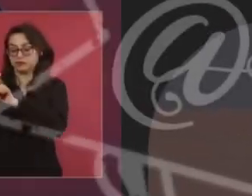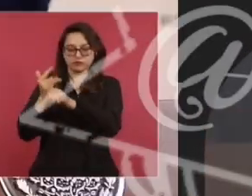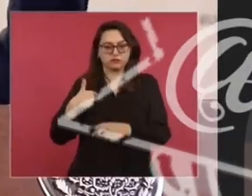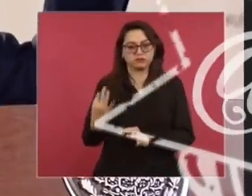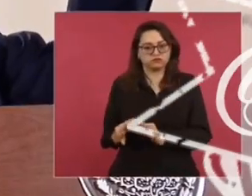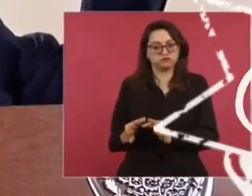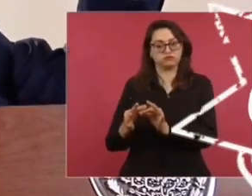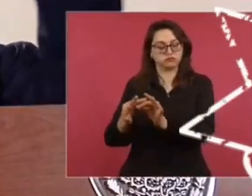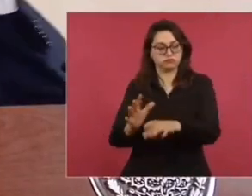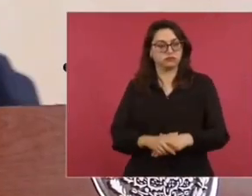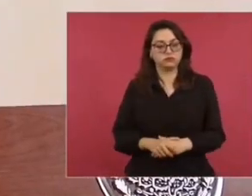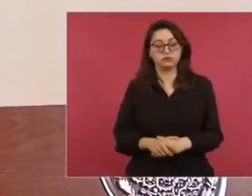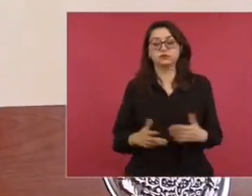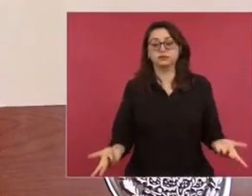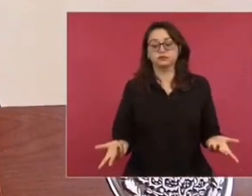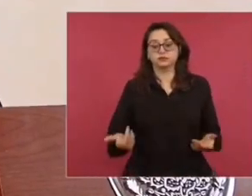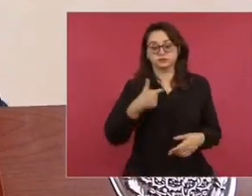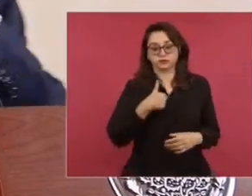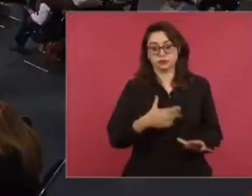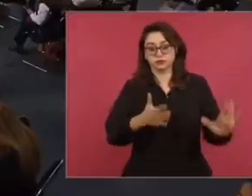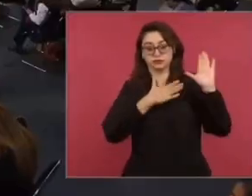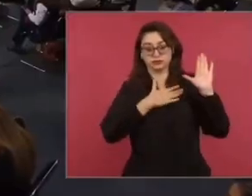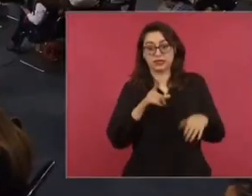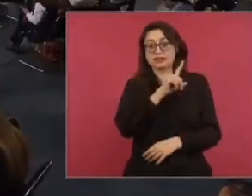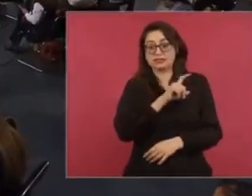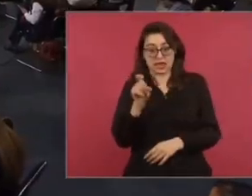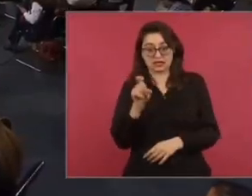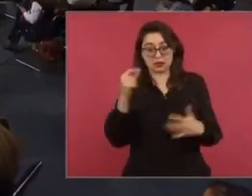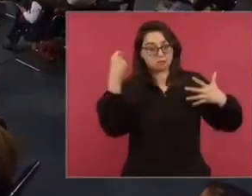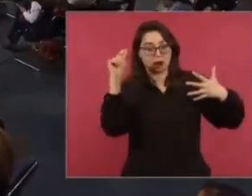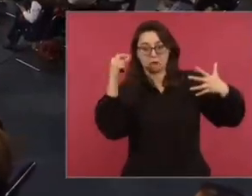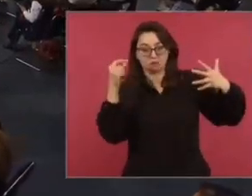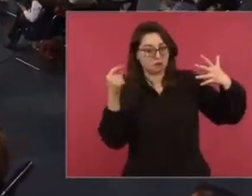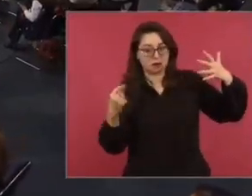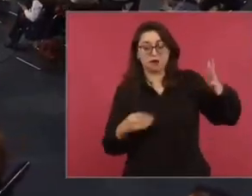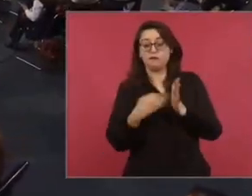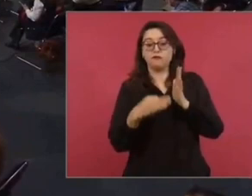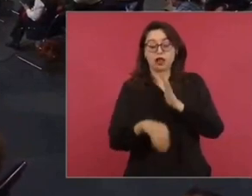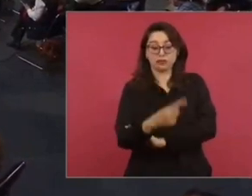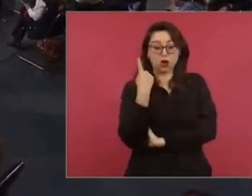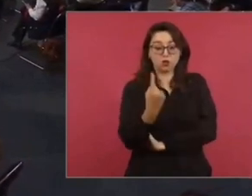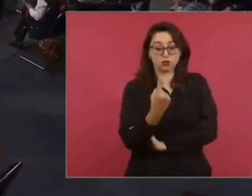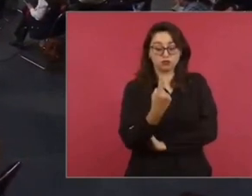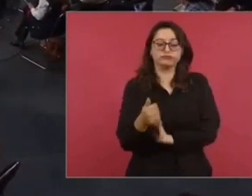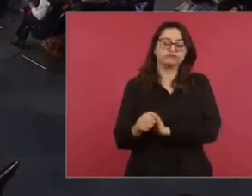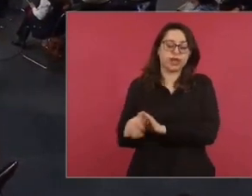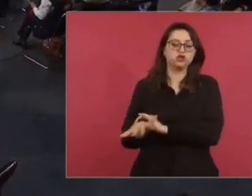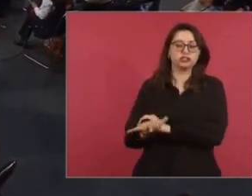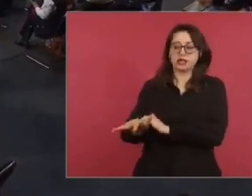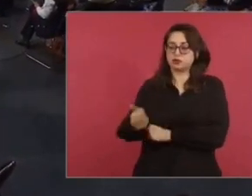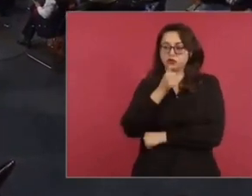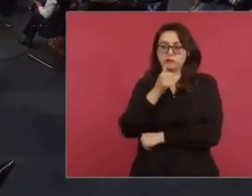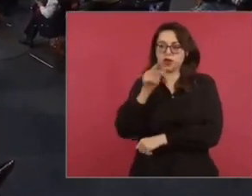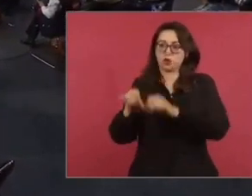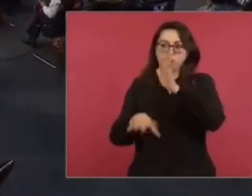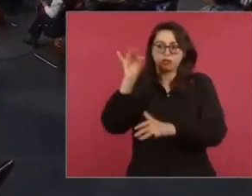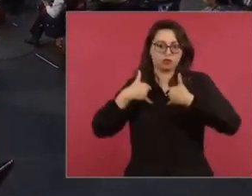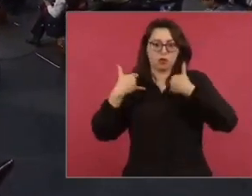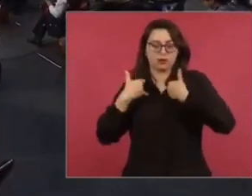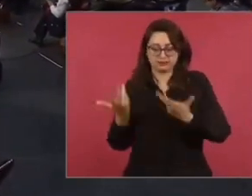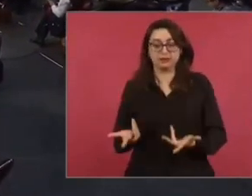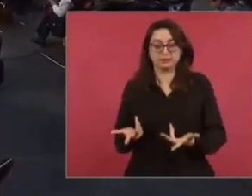Yo hice 100 compromisos y solamente me queda uno, que es ese, sí, 99, pero además estoy haciendo cosas